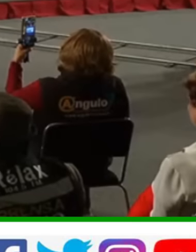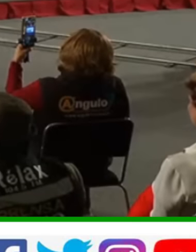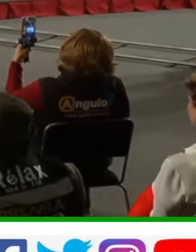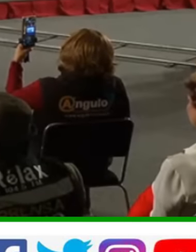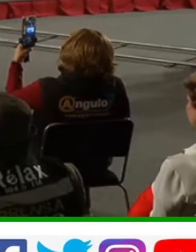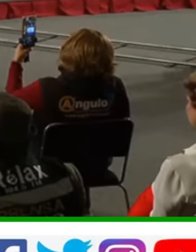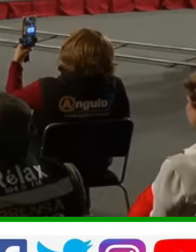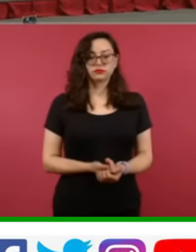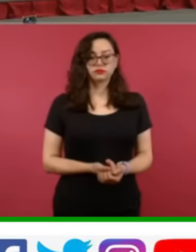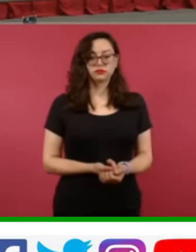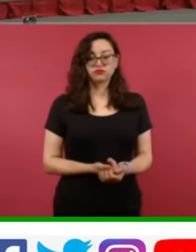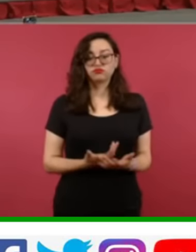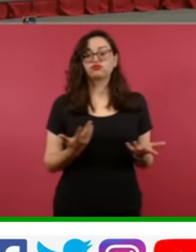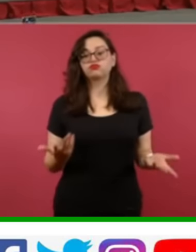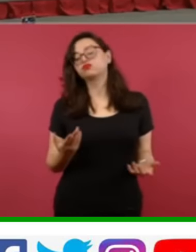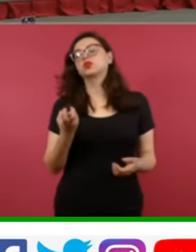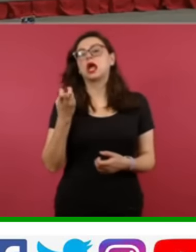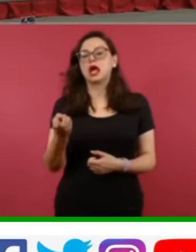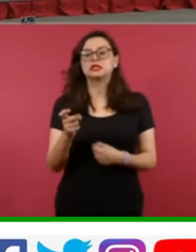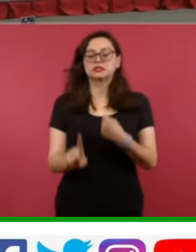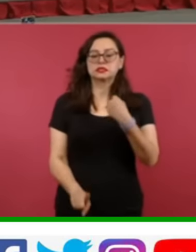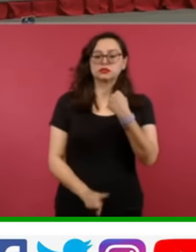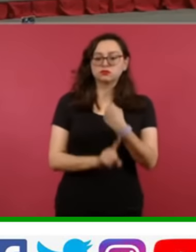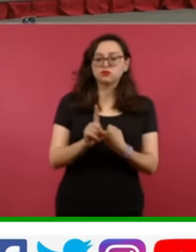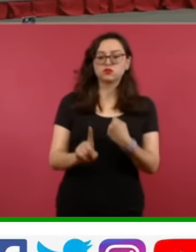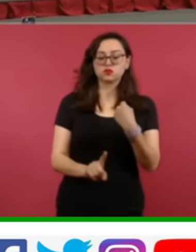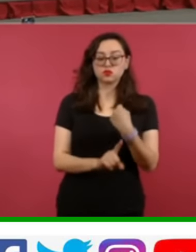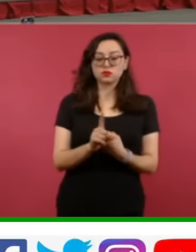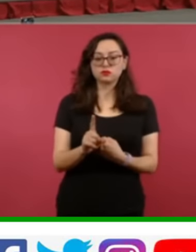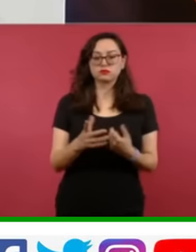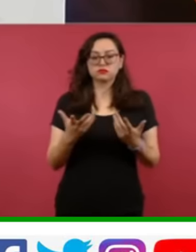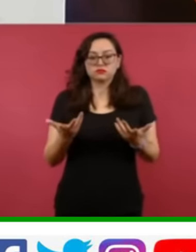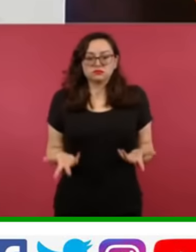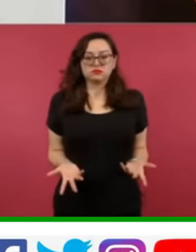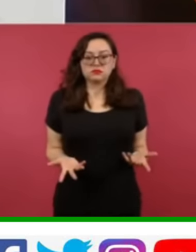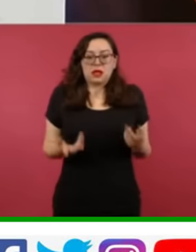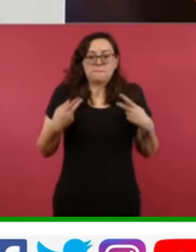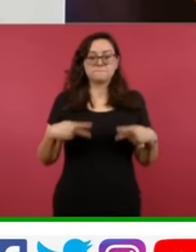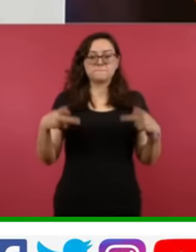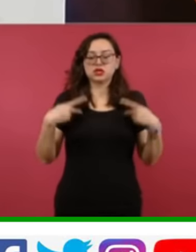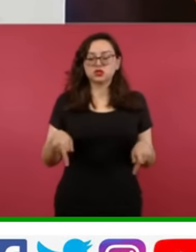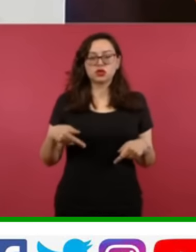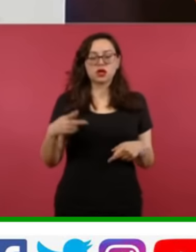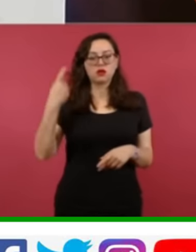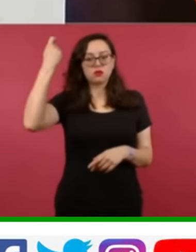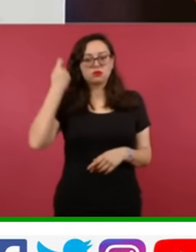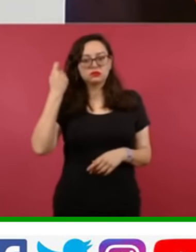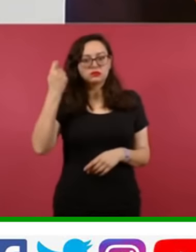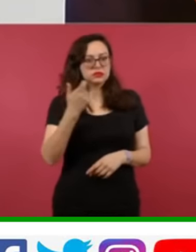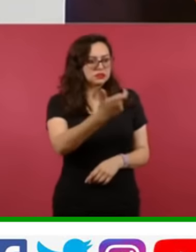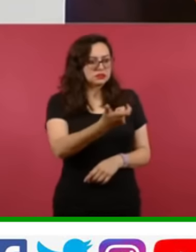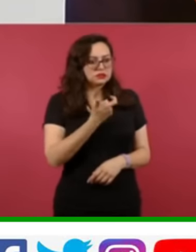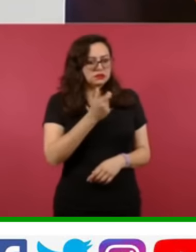Con esta problemática y viendo cómo la gente se empezaba a jubilar ya bajo este sistema, es que se